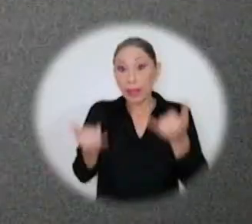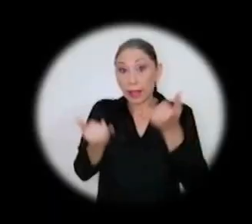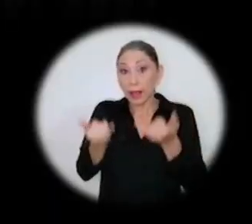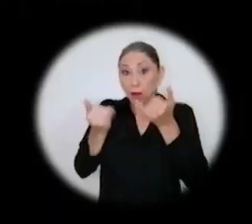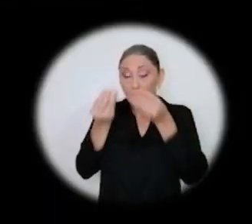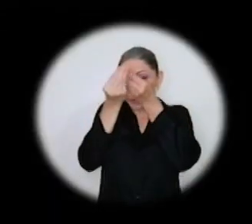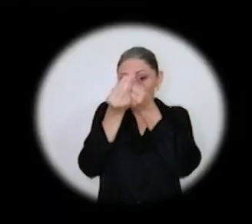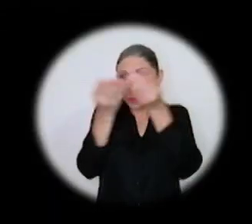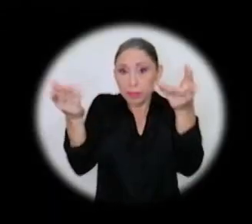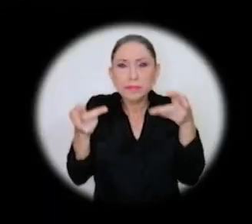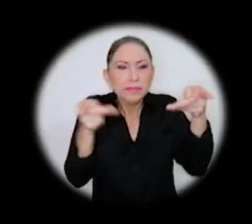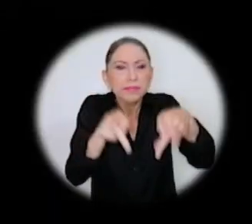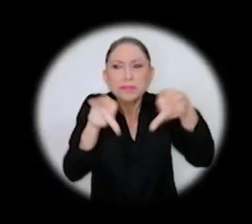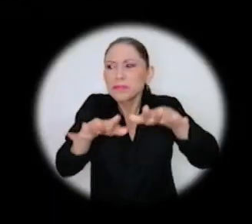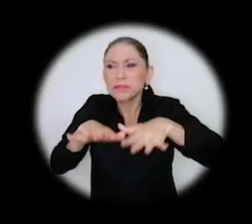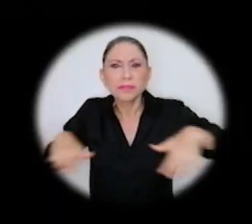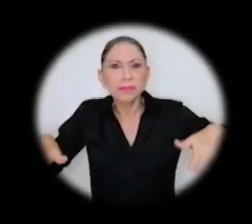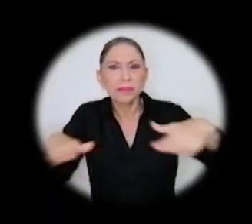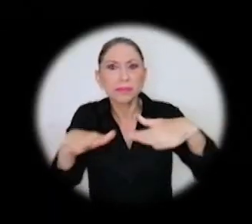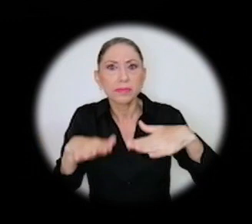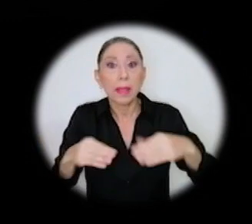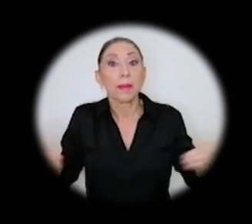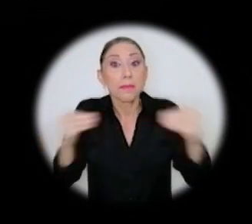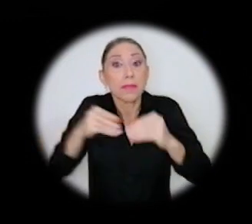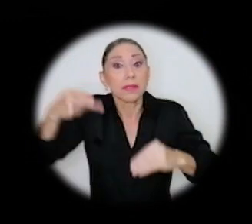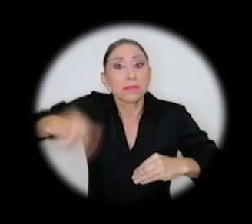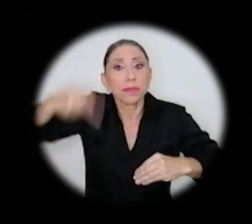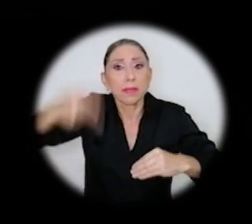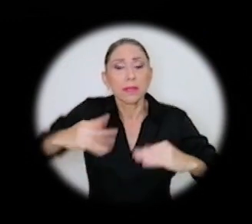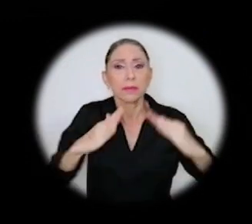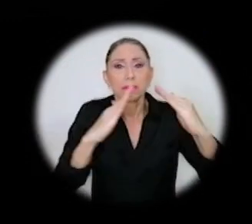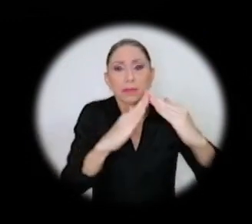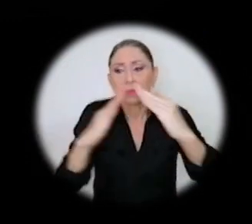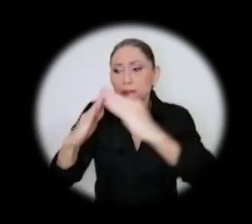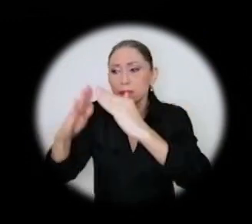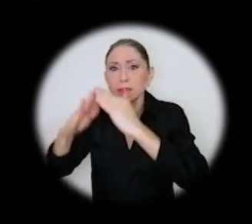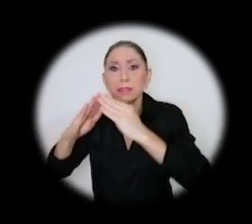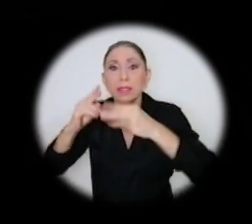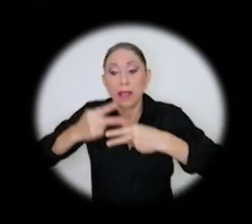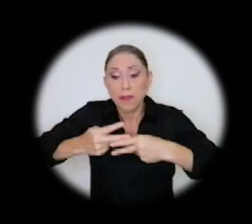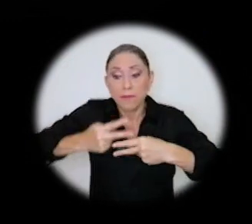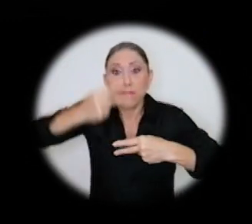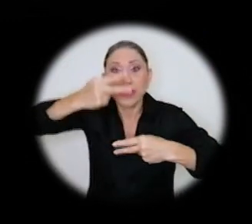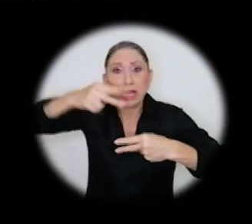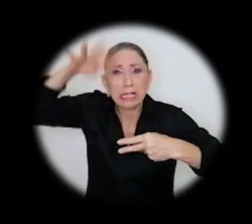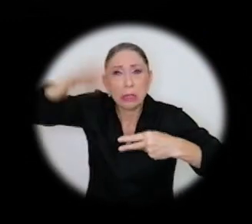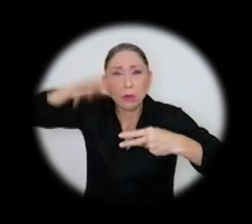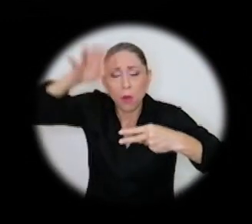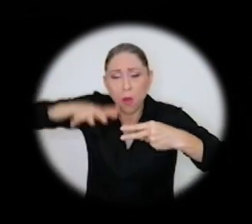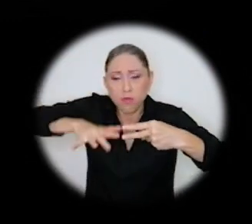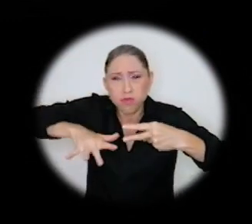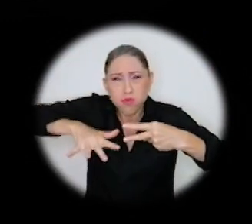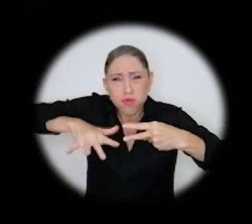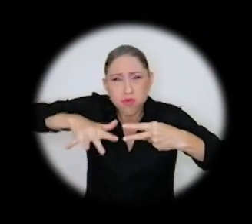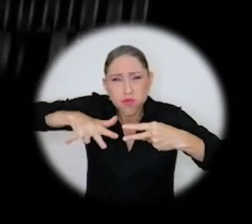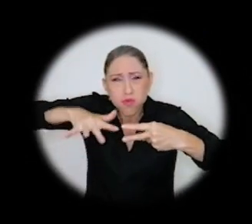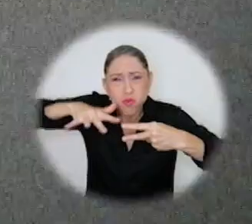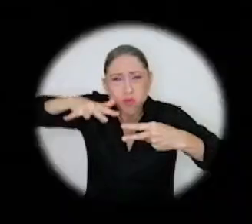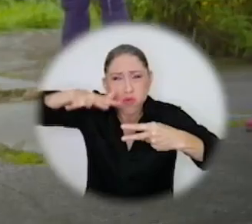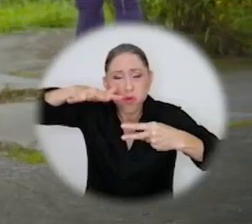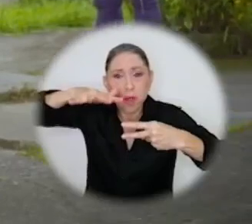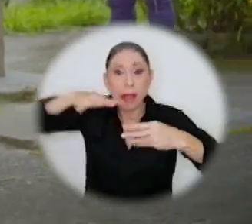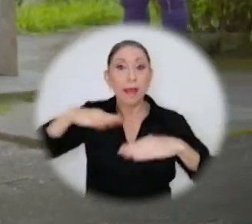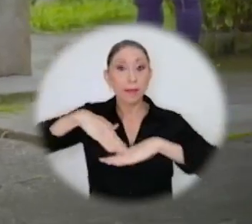Los hospitales informan en este momento que estamos teniendo mucha más afectación. Ya tenemos casas que están completamente tapadas hasta arriba de las